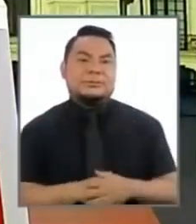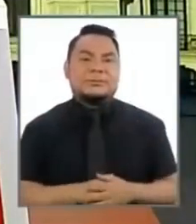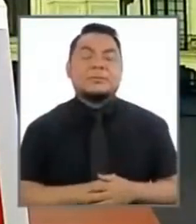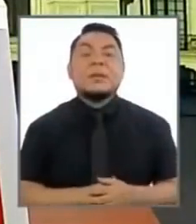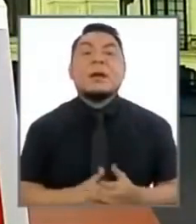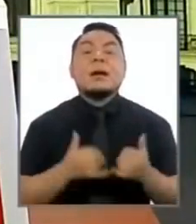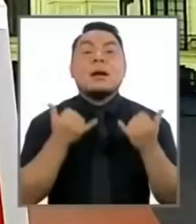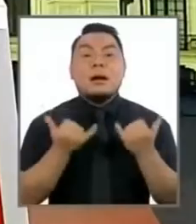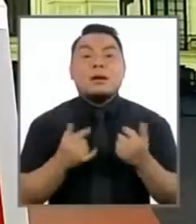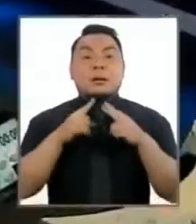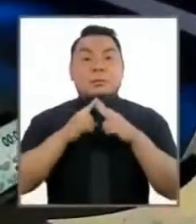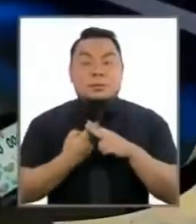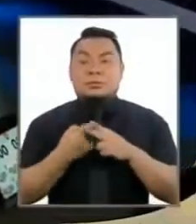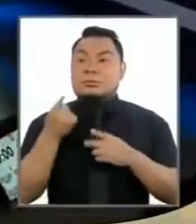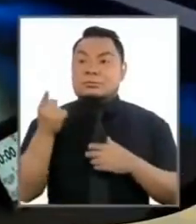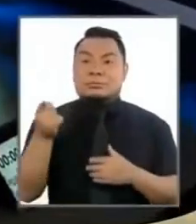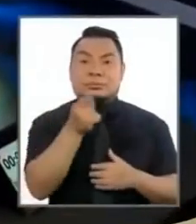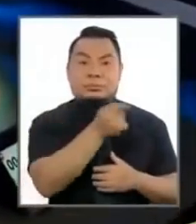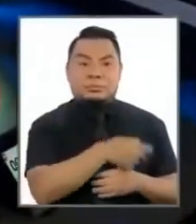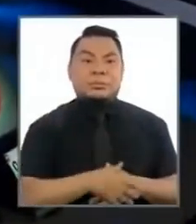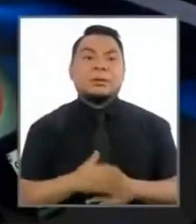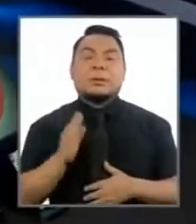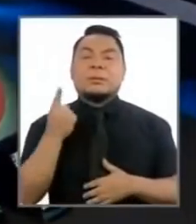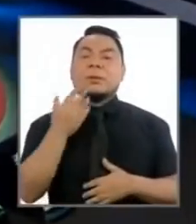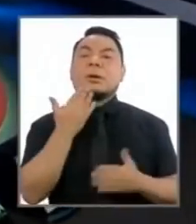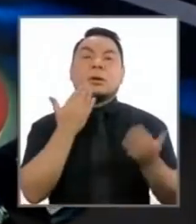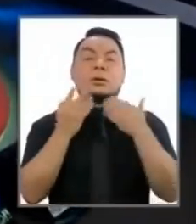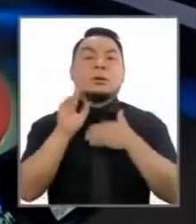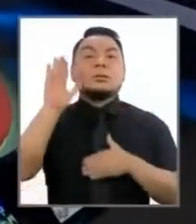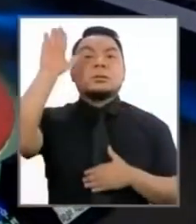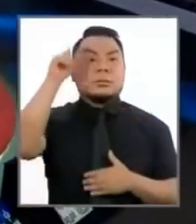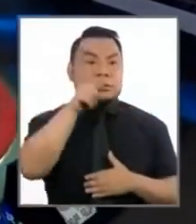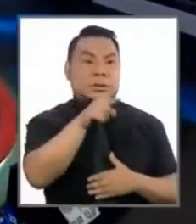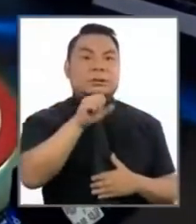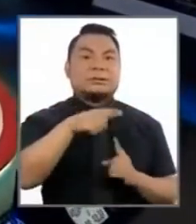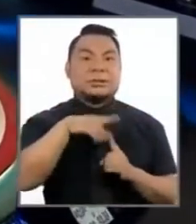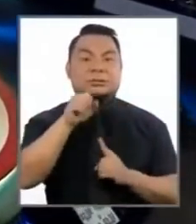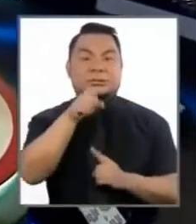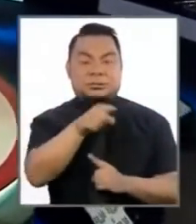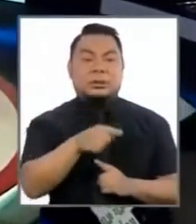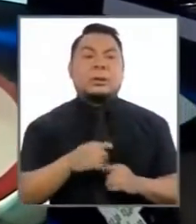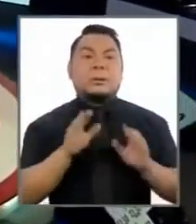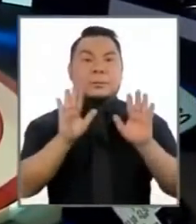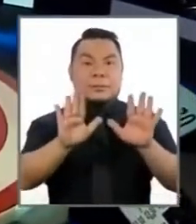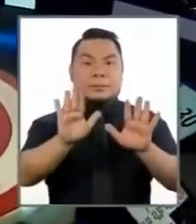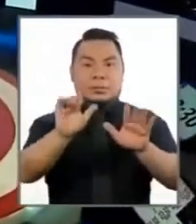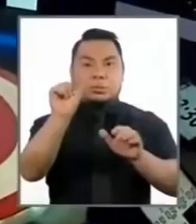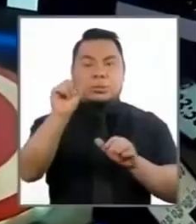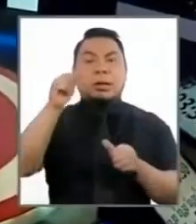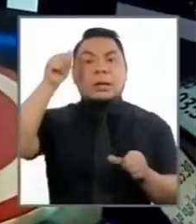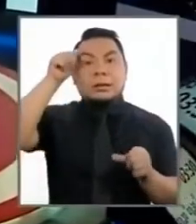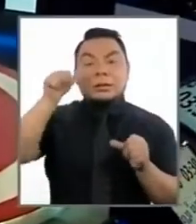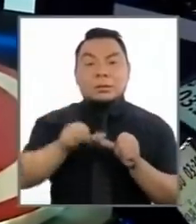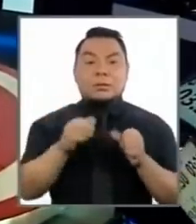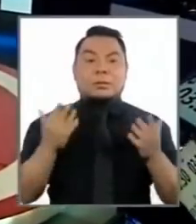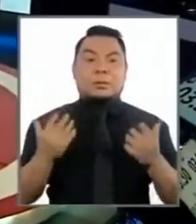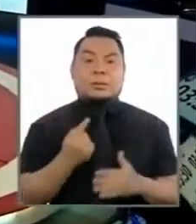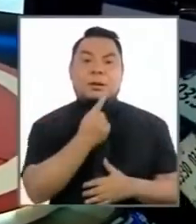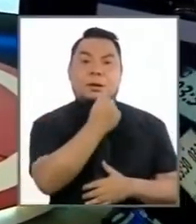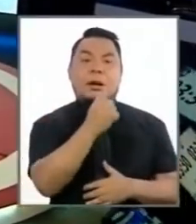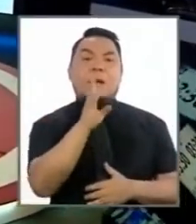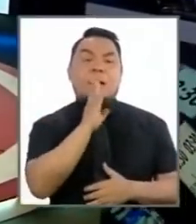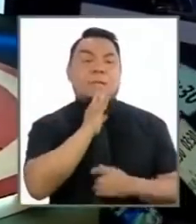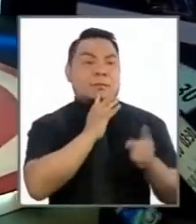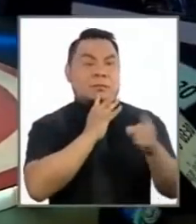sí, empezamos con este bloque. Primero ha levantado la mano el señor Santos, pero déjenme recordarle solamente que cada